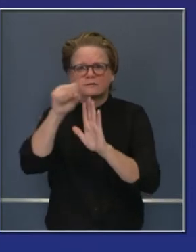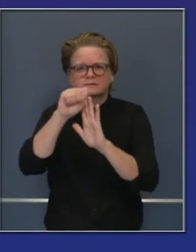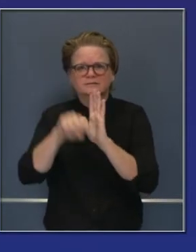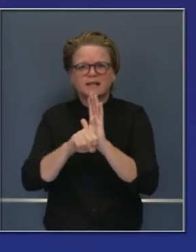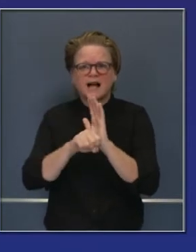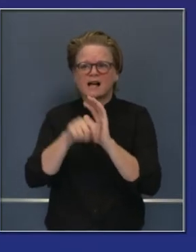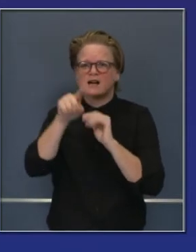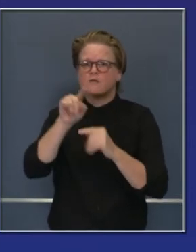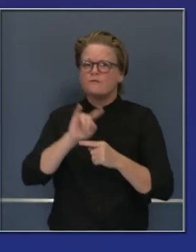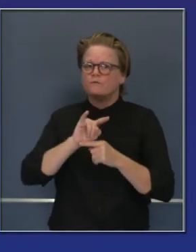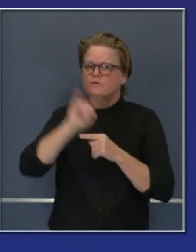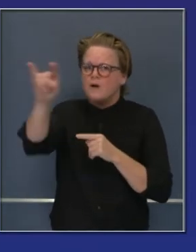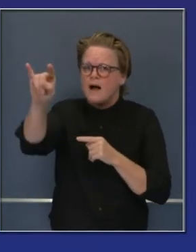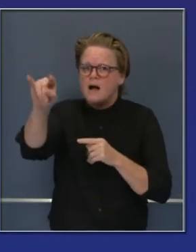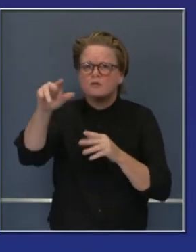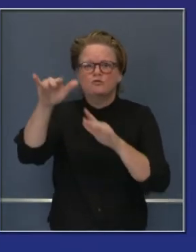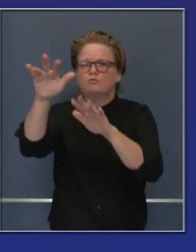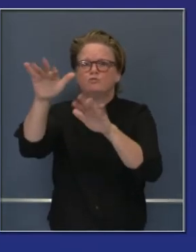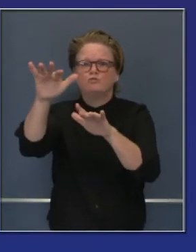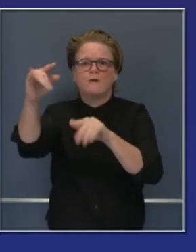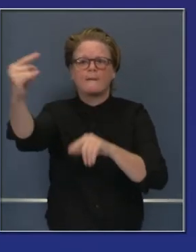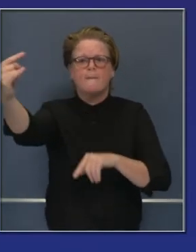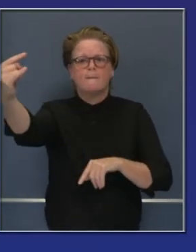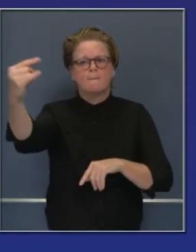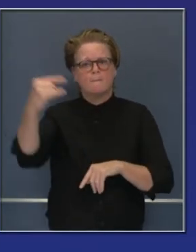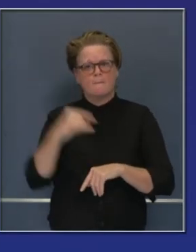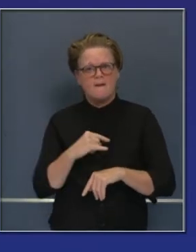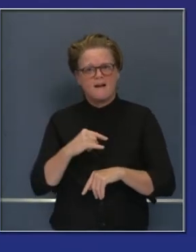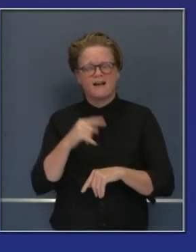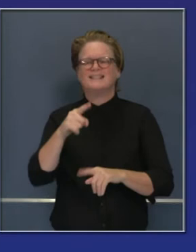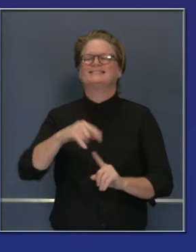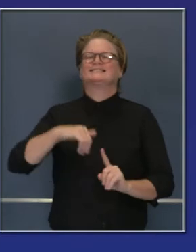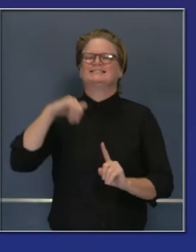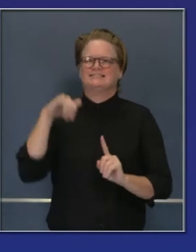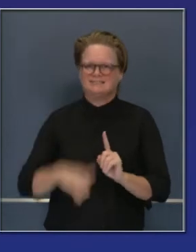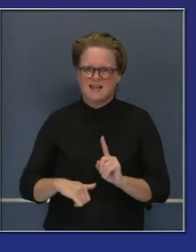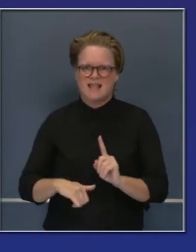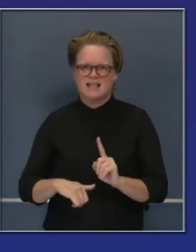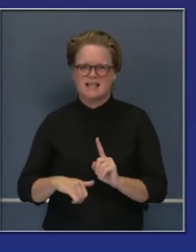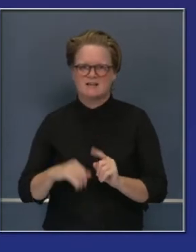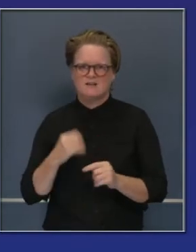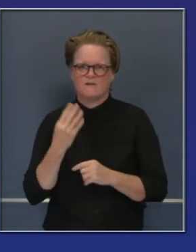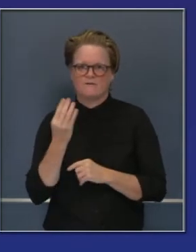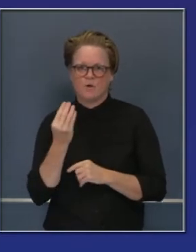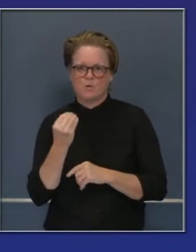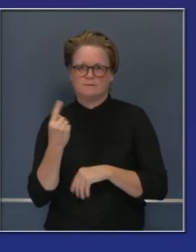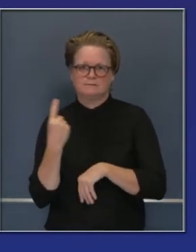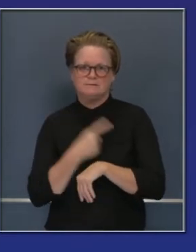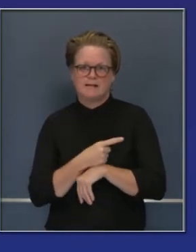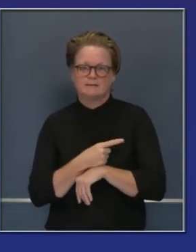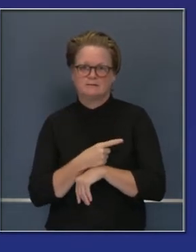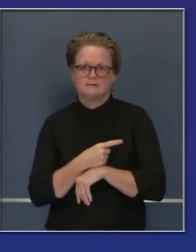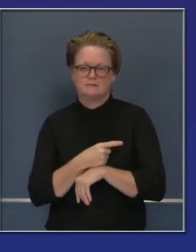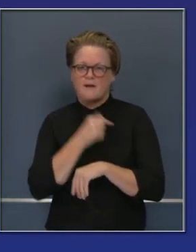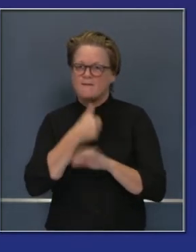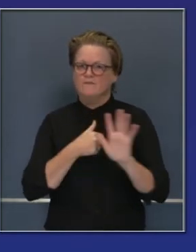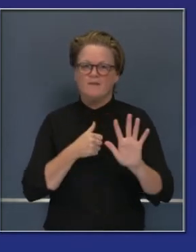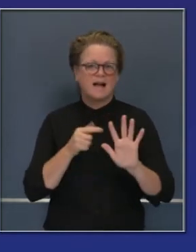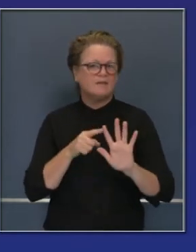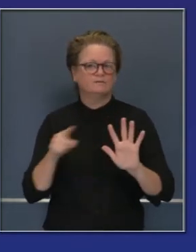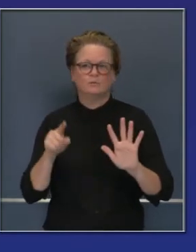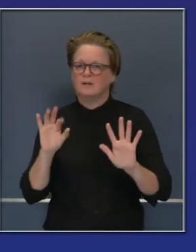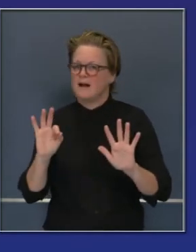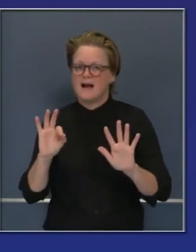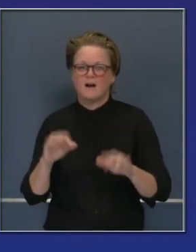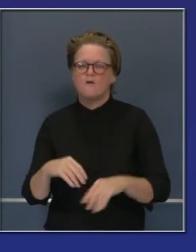centro del país. Y en general, si es posible, quédense en una localidad local. Manténgase cerca de su comunidad, trate